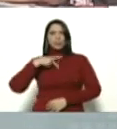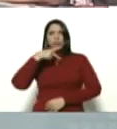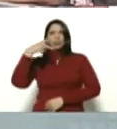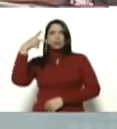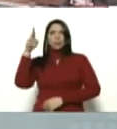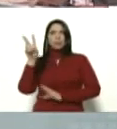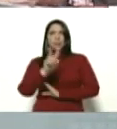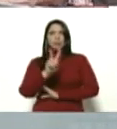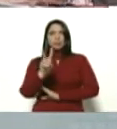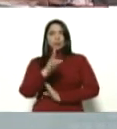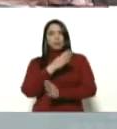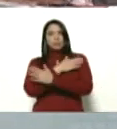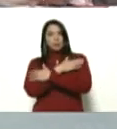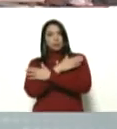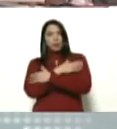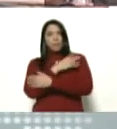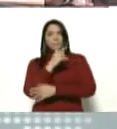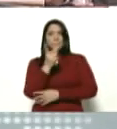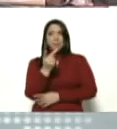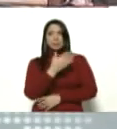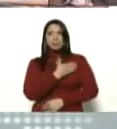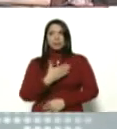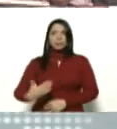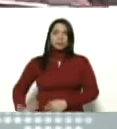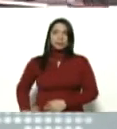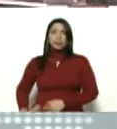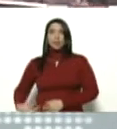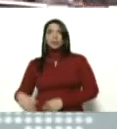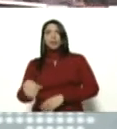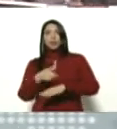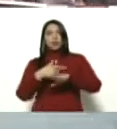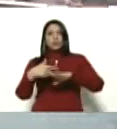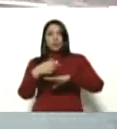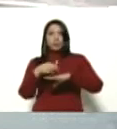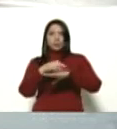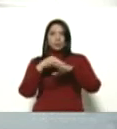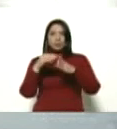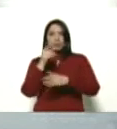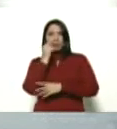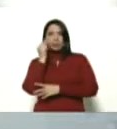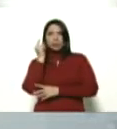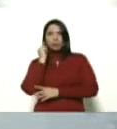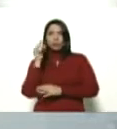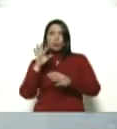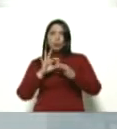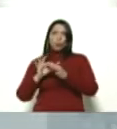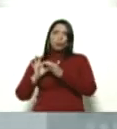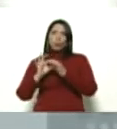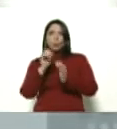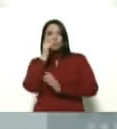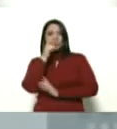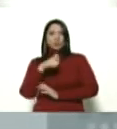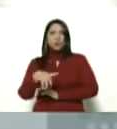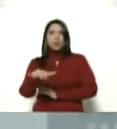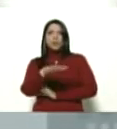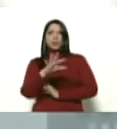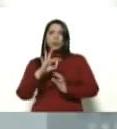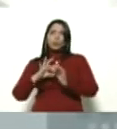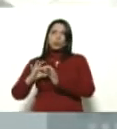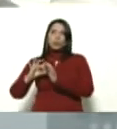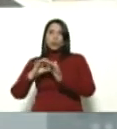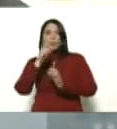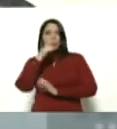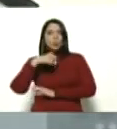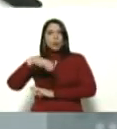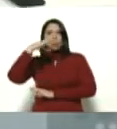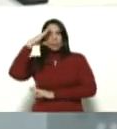felicito a los vicepresidentes de gobierno a los ministros las ministras en unión con el pueblo en unión cívico